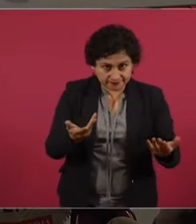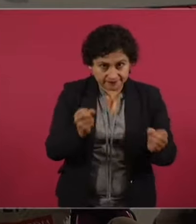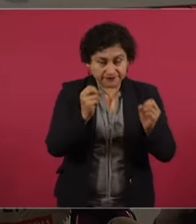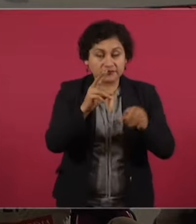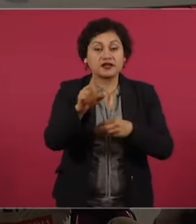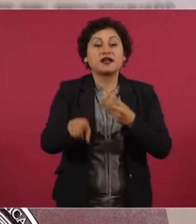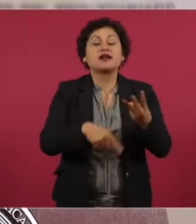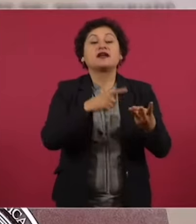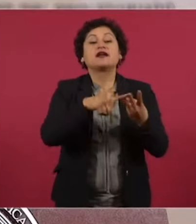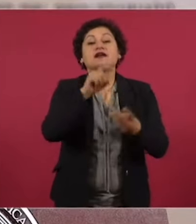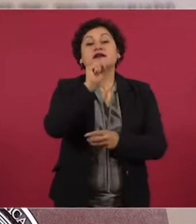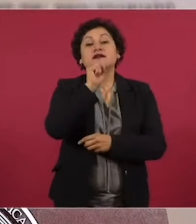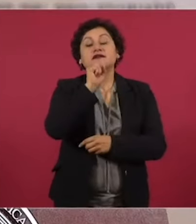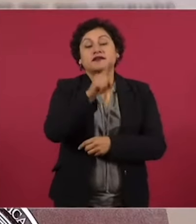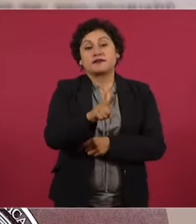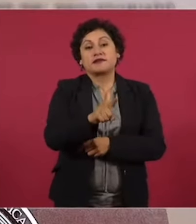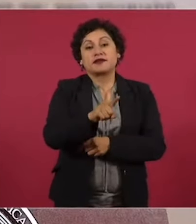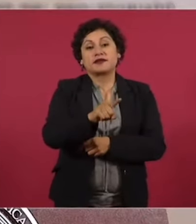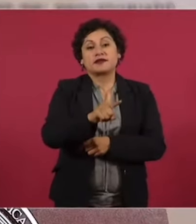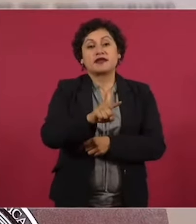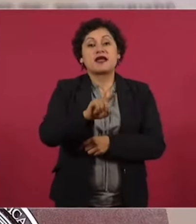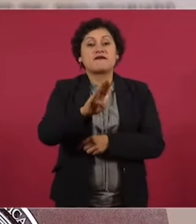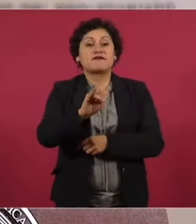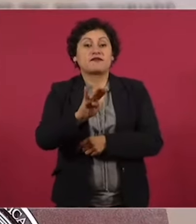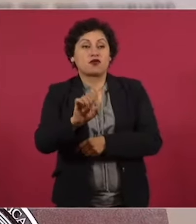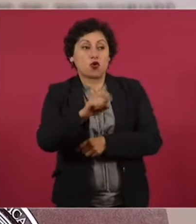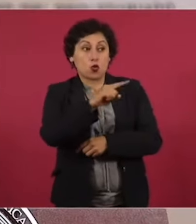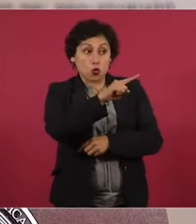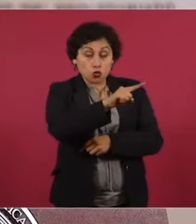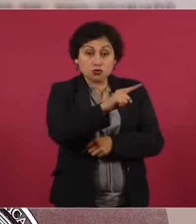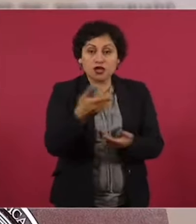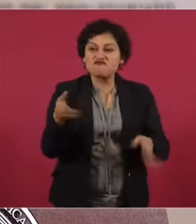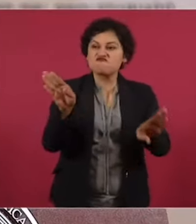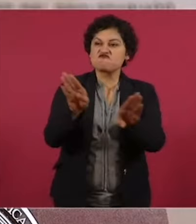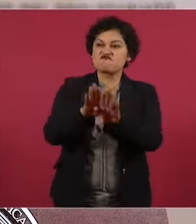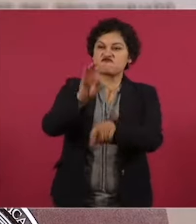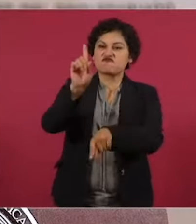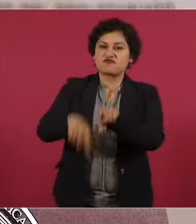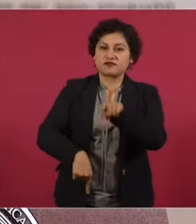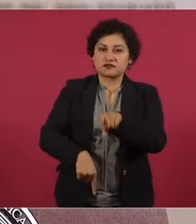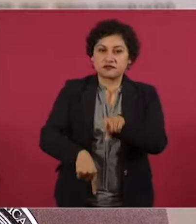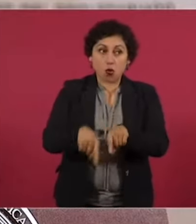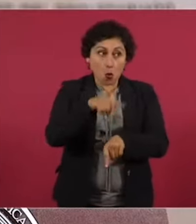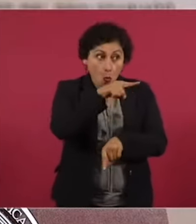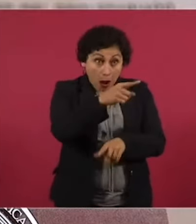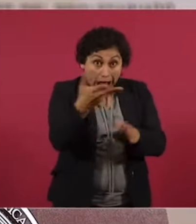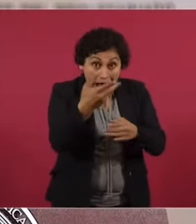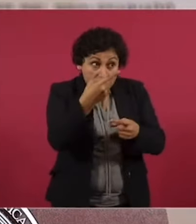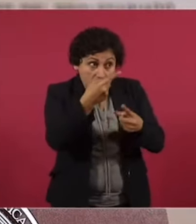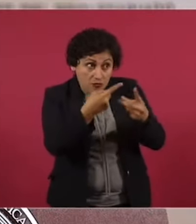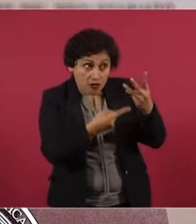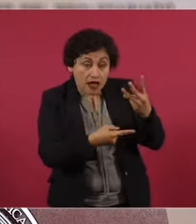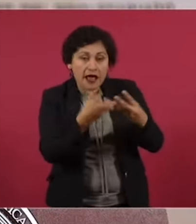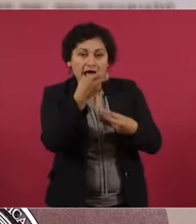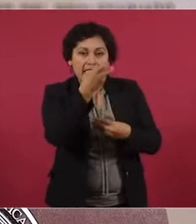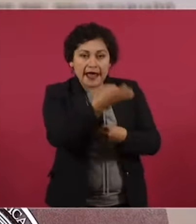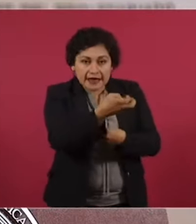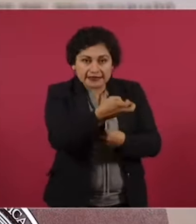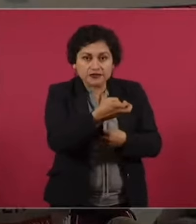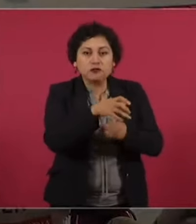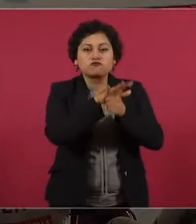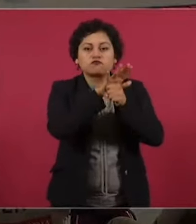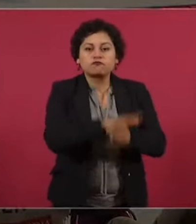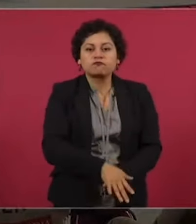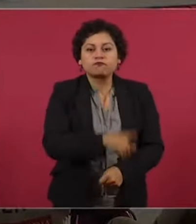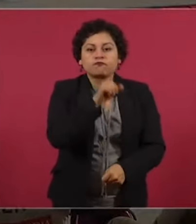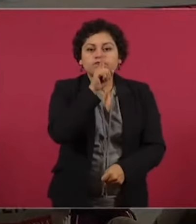Monitor de José Gutiérrez Vivó. Eso sí es censura, pero mejor que hablen los que